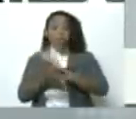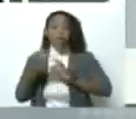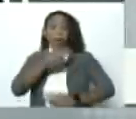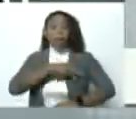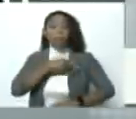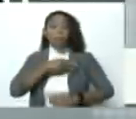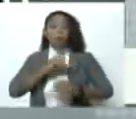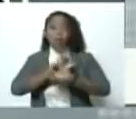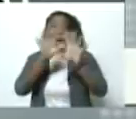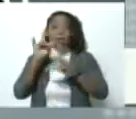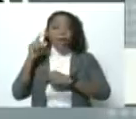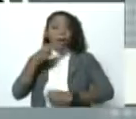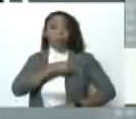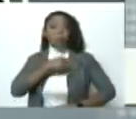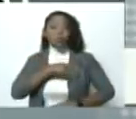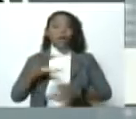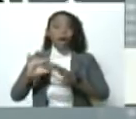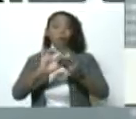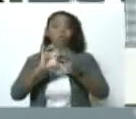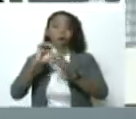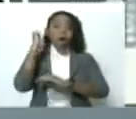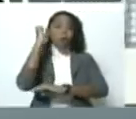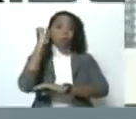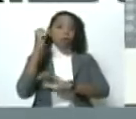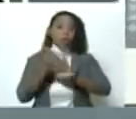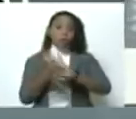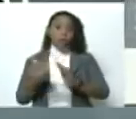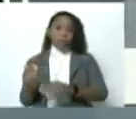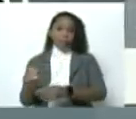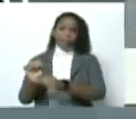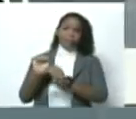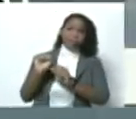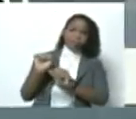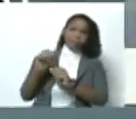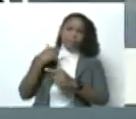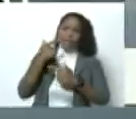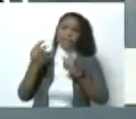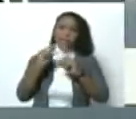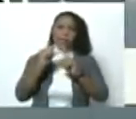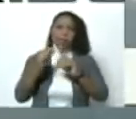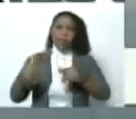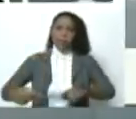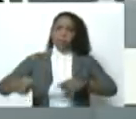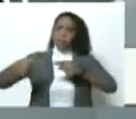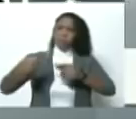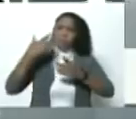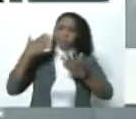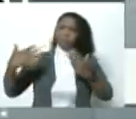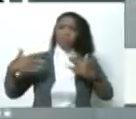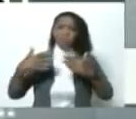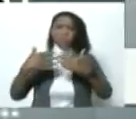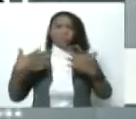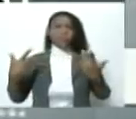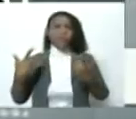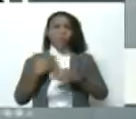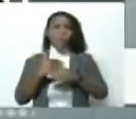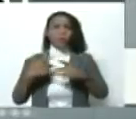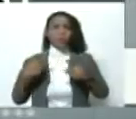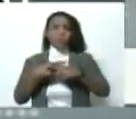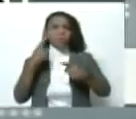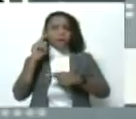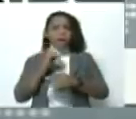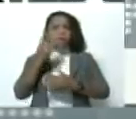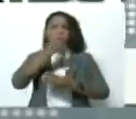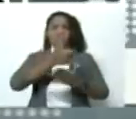declaraciones de la misión de la Unión Europea contradicen también todo lo que las declaraciones y los informes finales que han